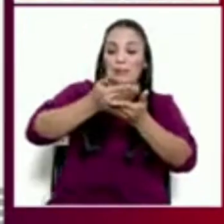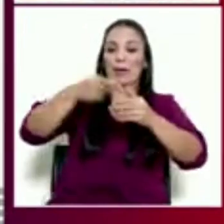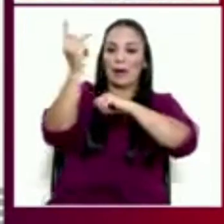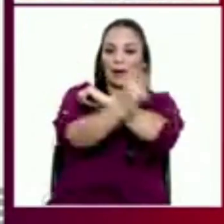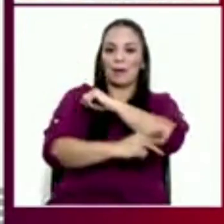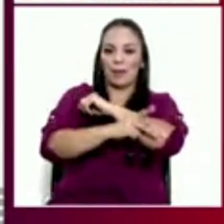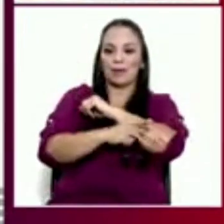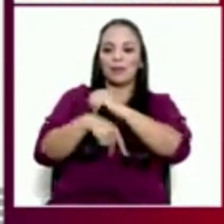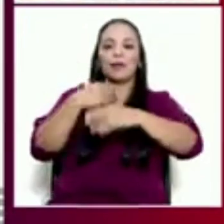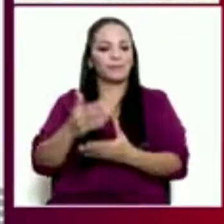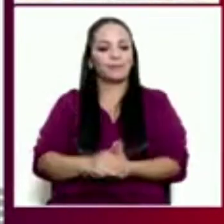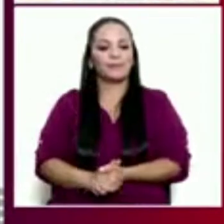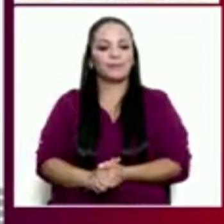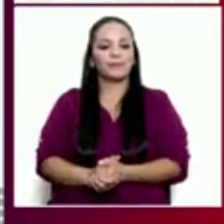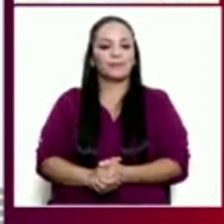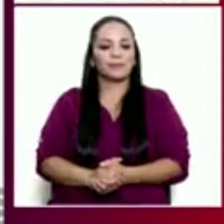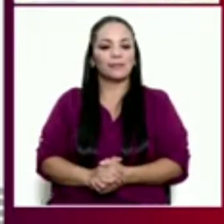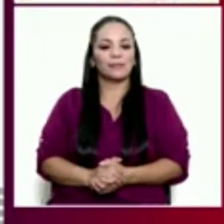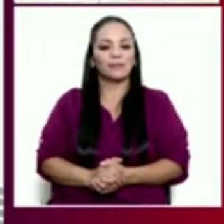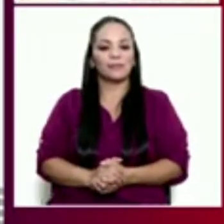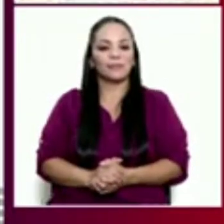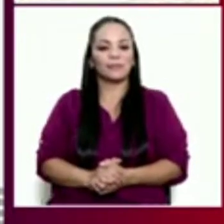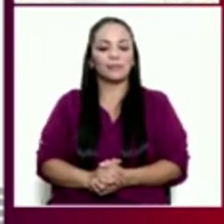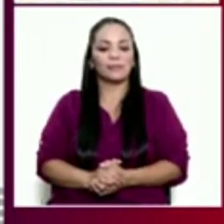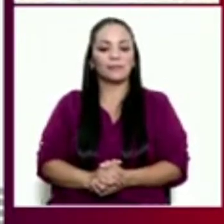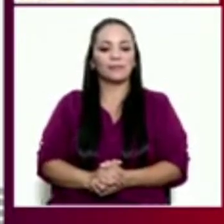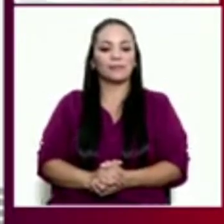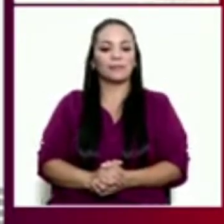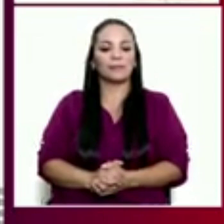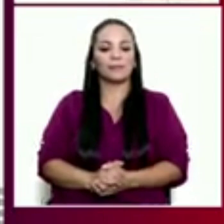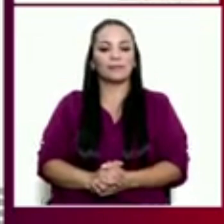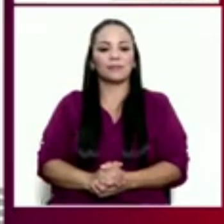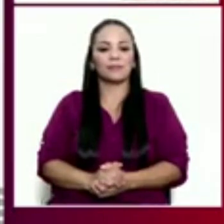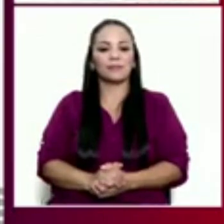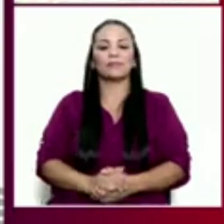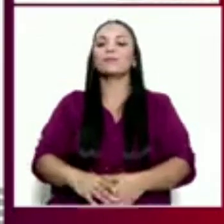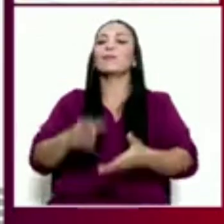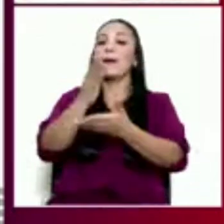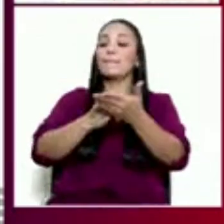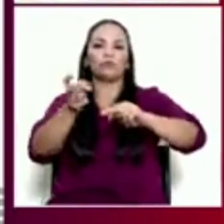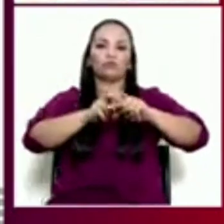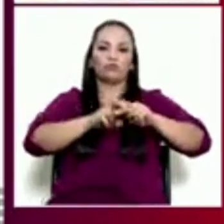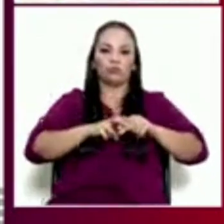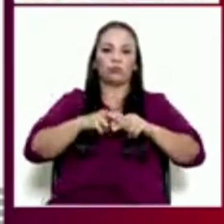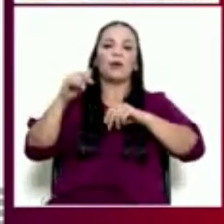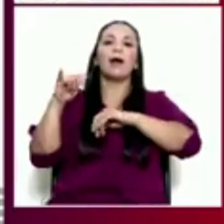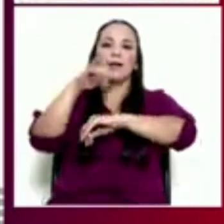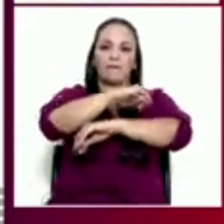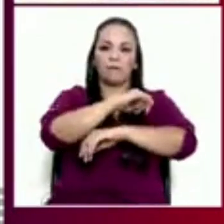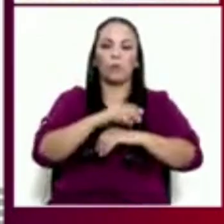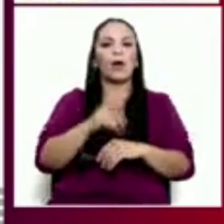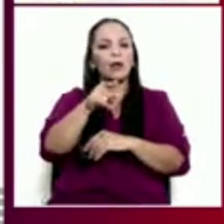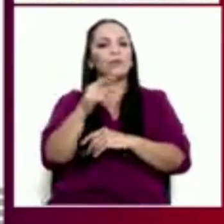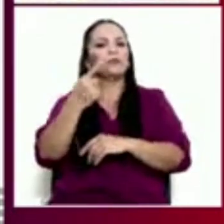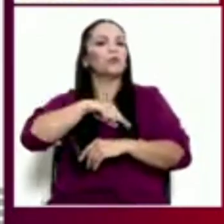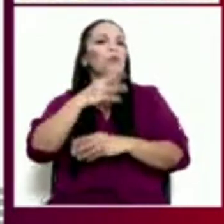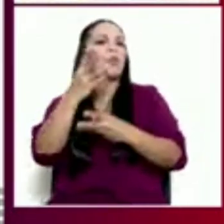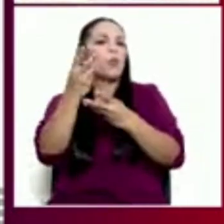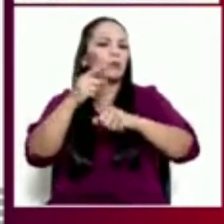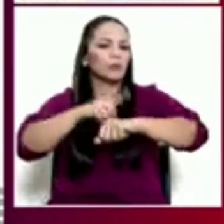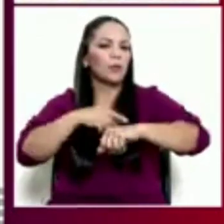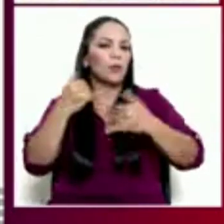este proceso en una hora. Y en la parte de salida del país, esto estamos durando